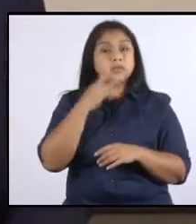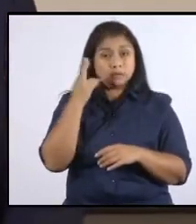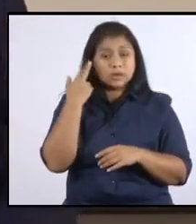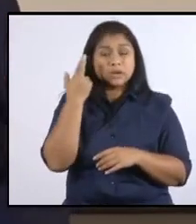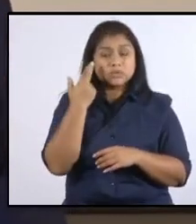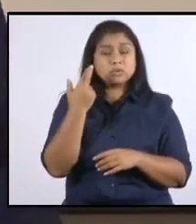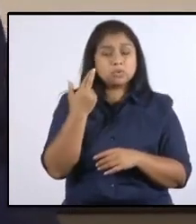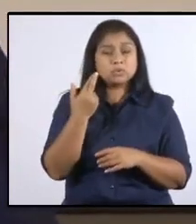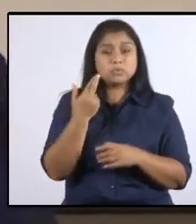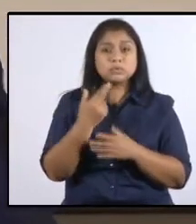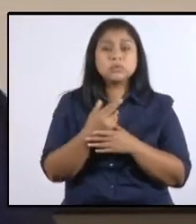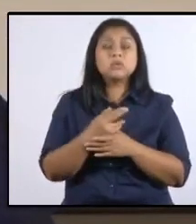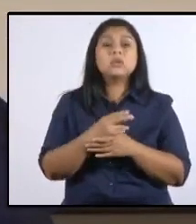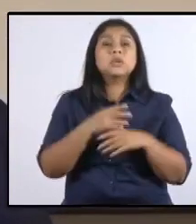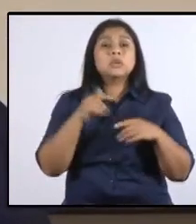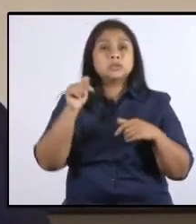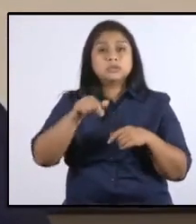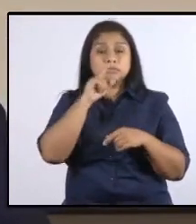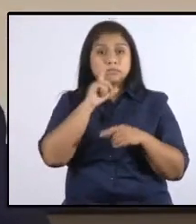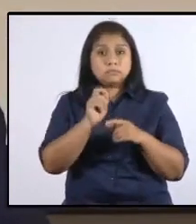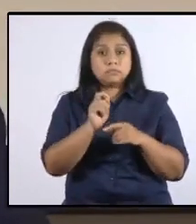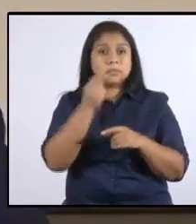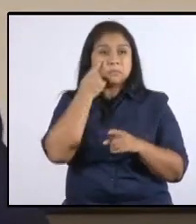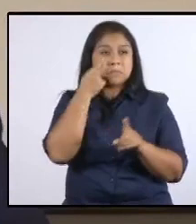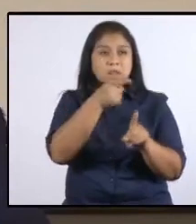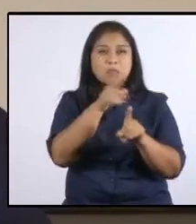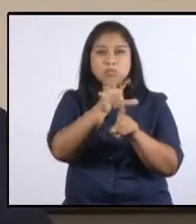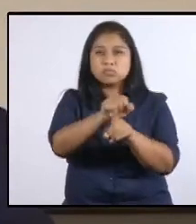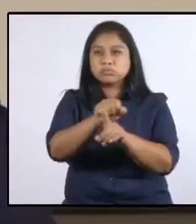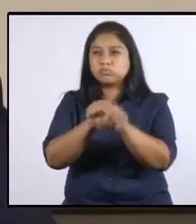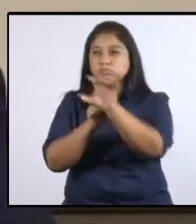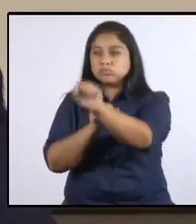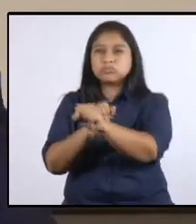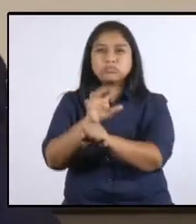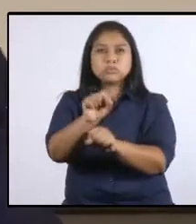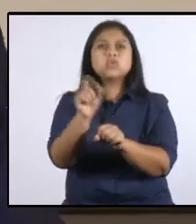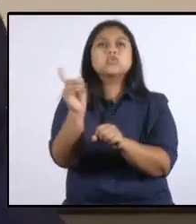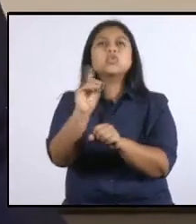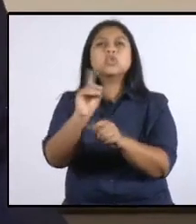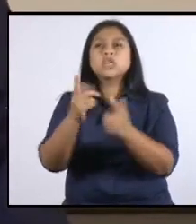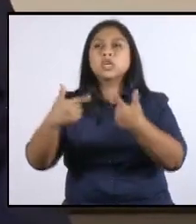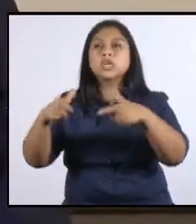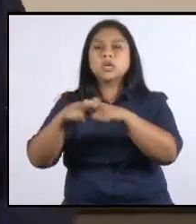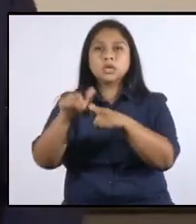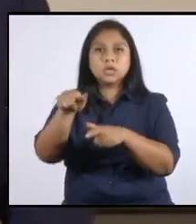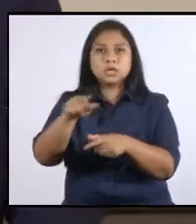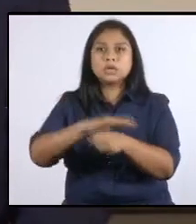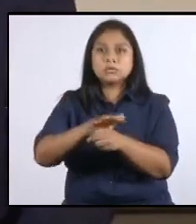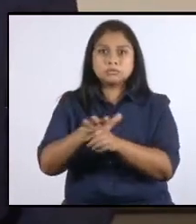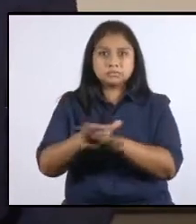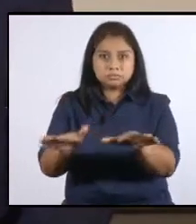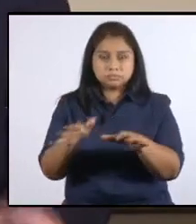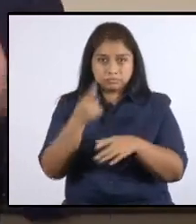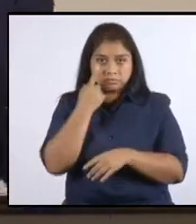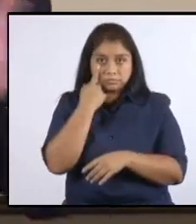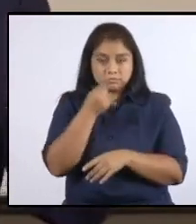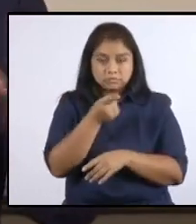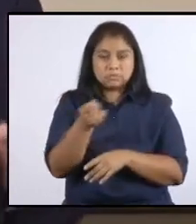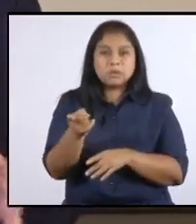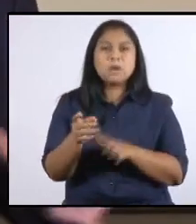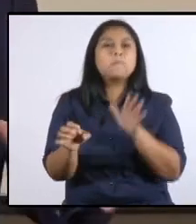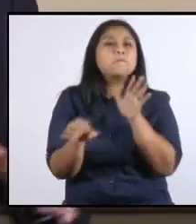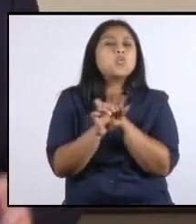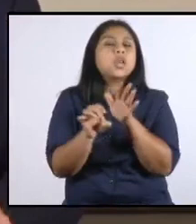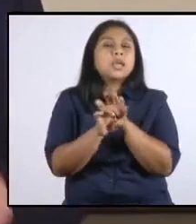ser, y es que logremos identificar los focos activos de la presencia del coronavirus de la manera siguiente. Si usted